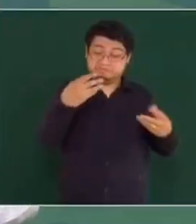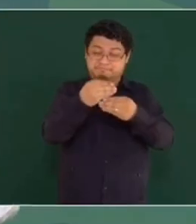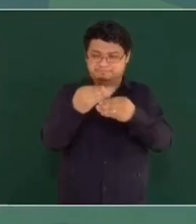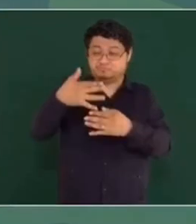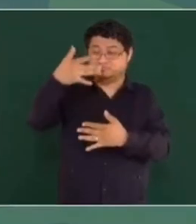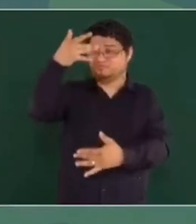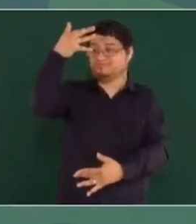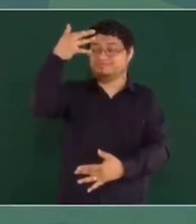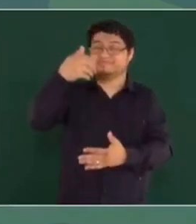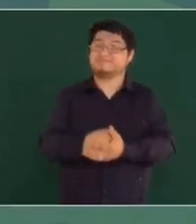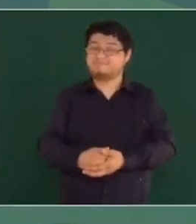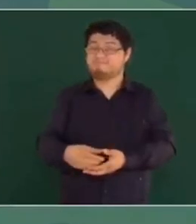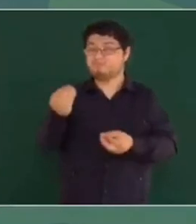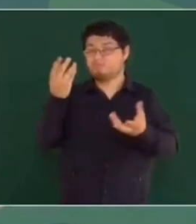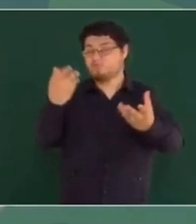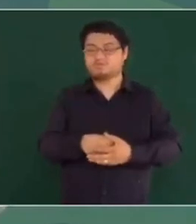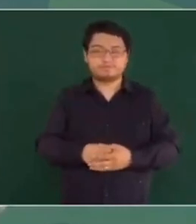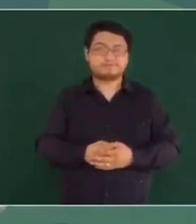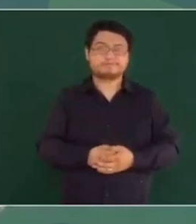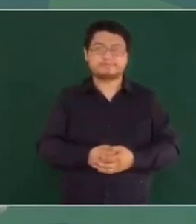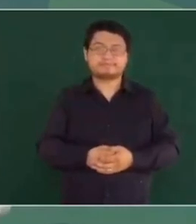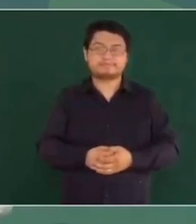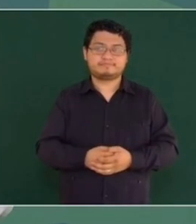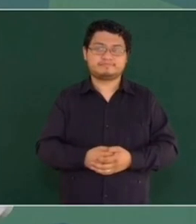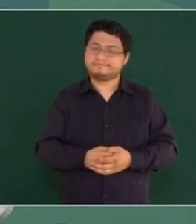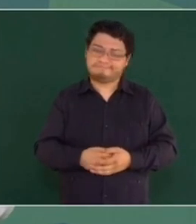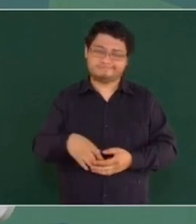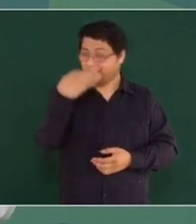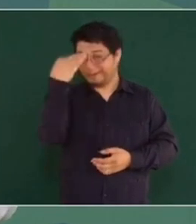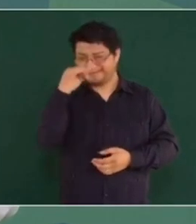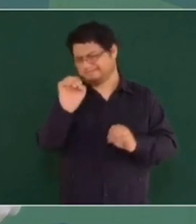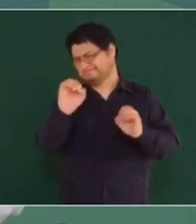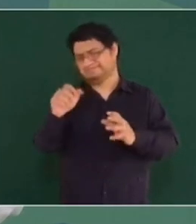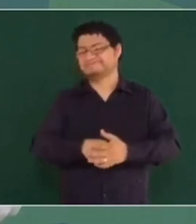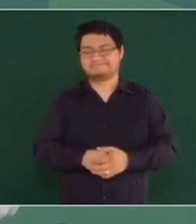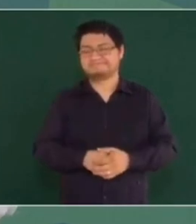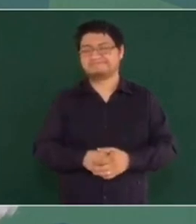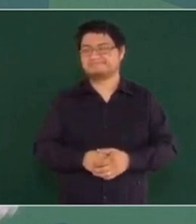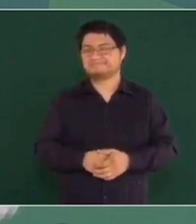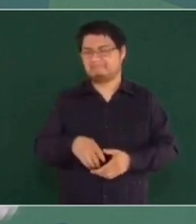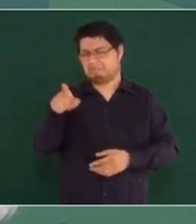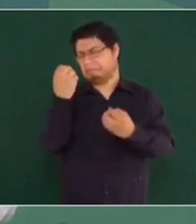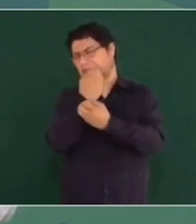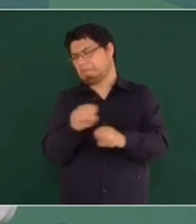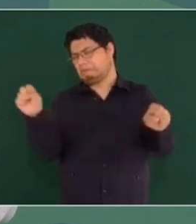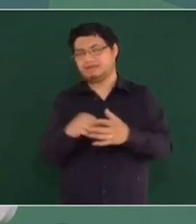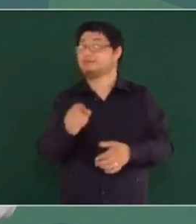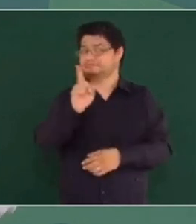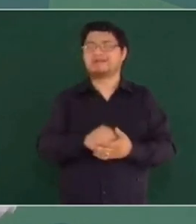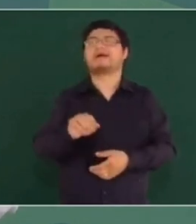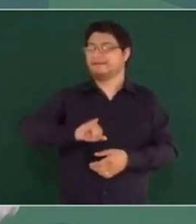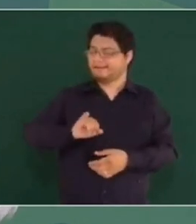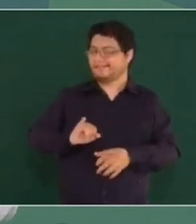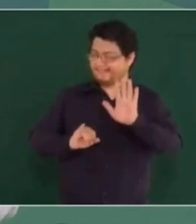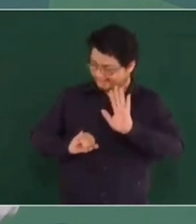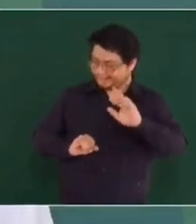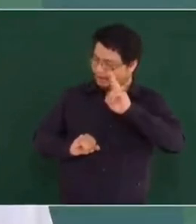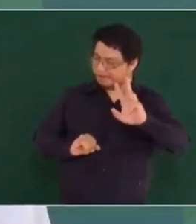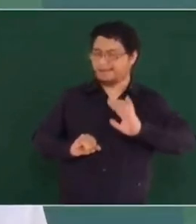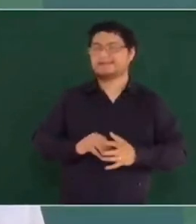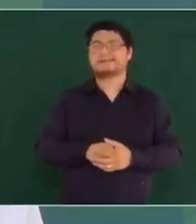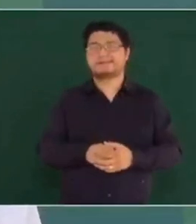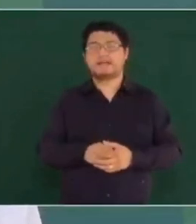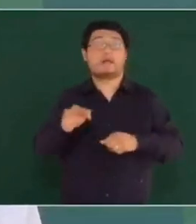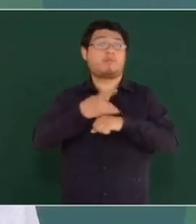Entonces son bastantes No va a estar aburrido No va a estar aburrido, va a estar interesante Porque son,